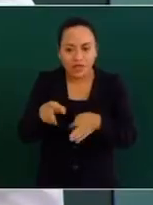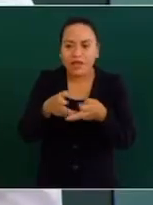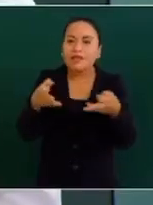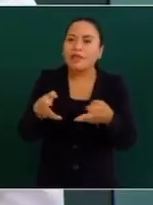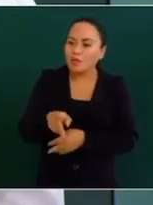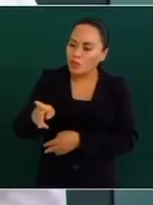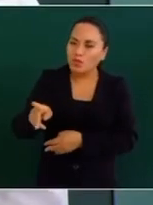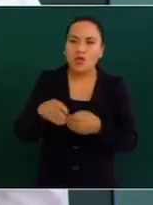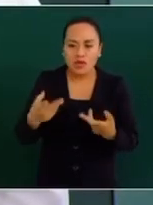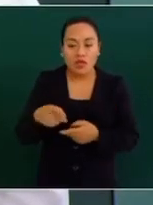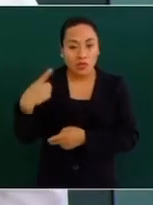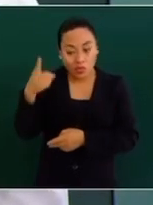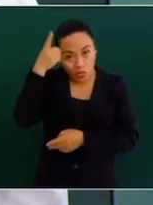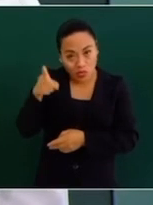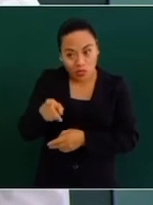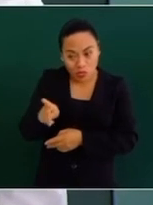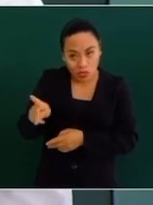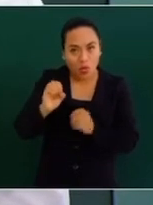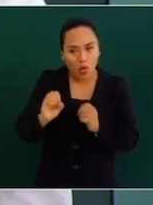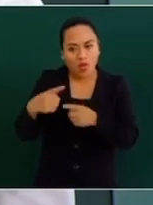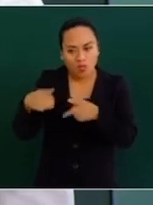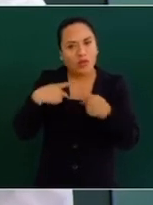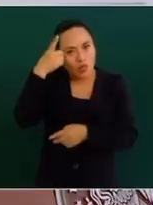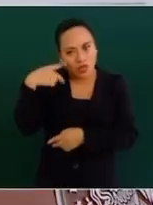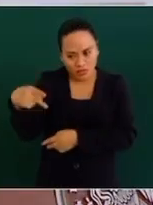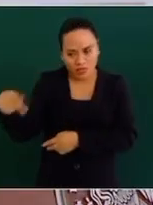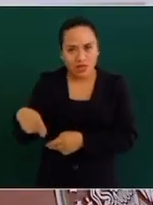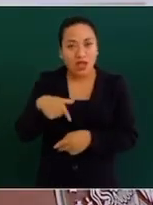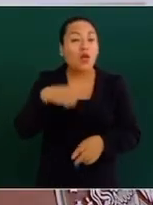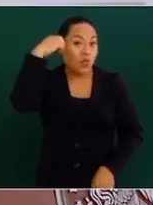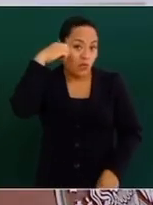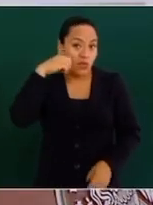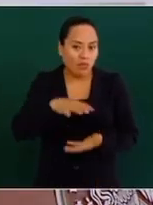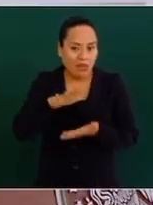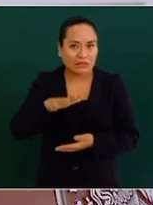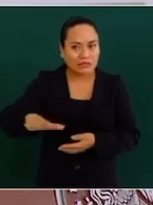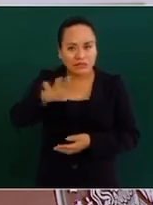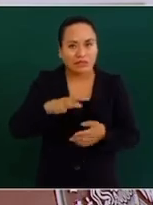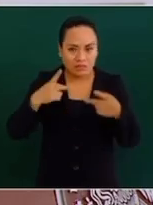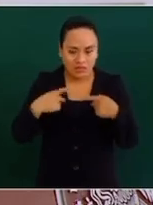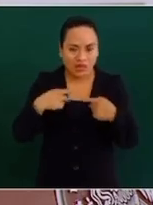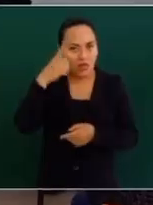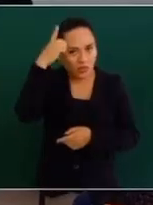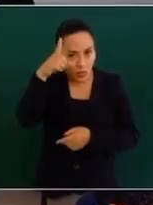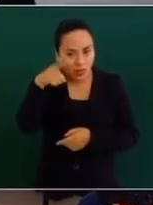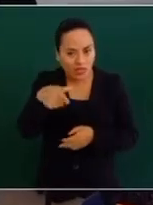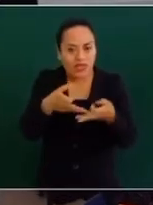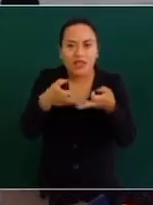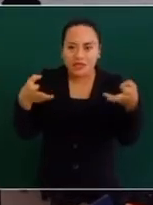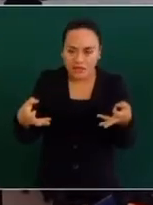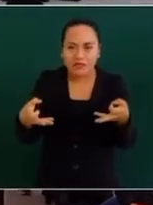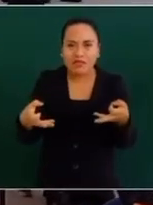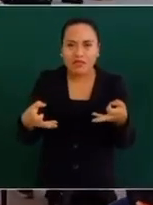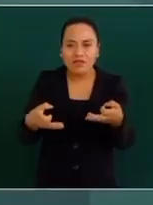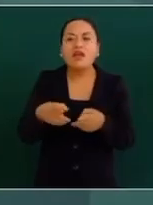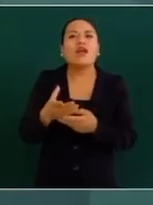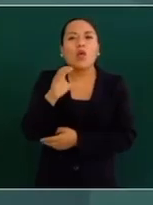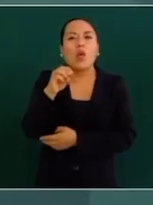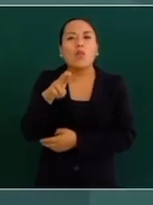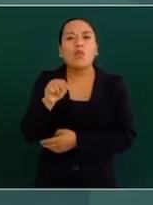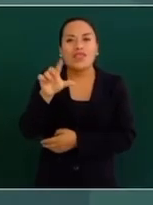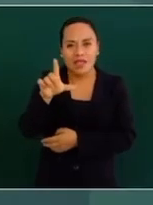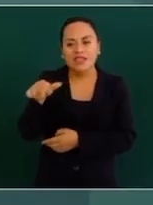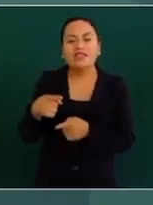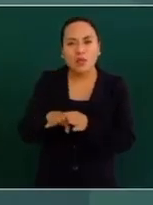comunal, regional o propiedad privada. En Oaxaca también, para que se sepa, la mayor parte de la tenencia de la tierra, la mayor parte de la propiedad de la tierra es comunal.